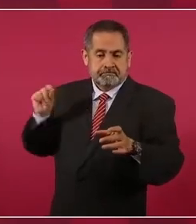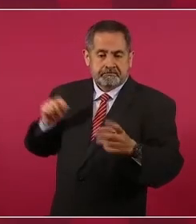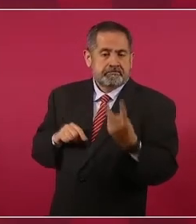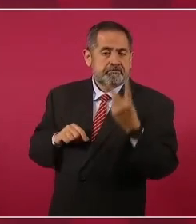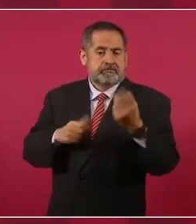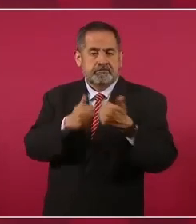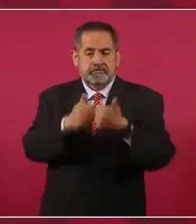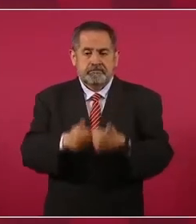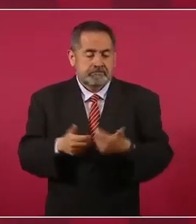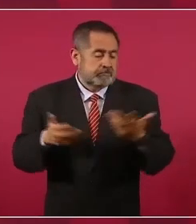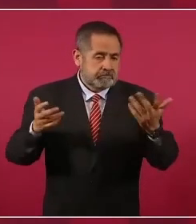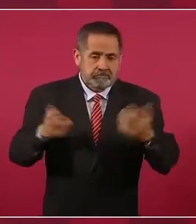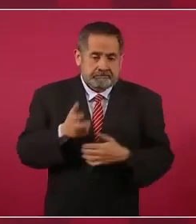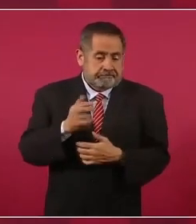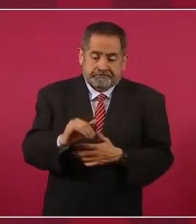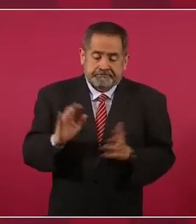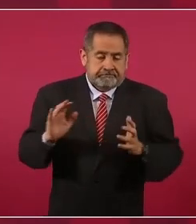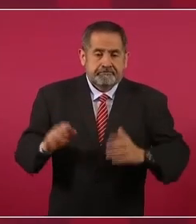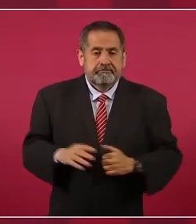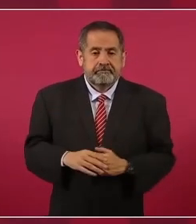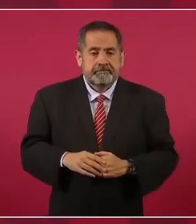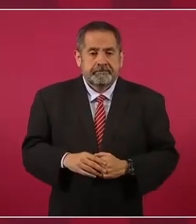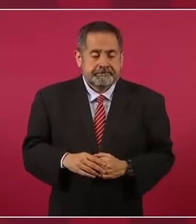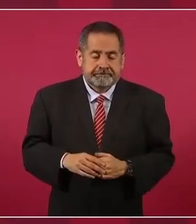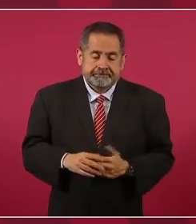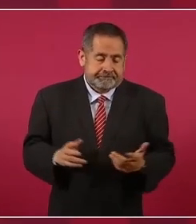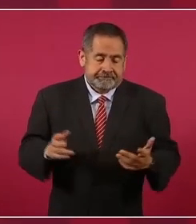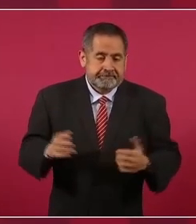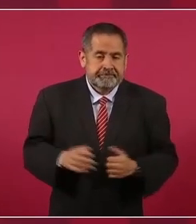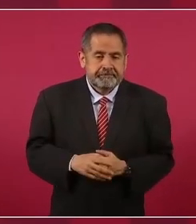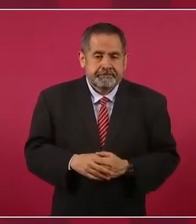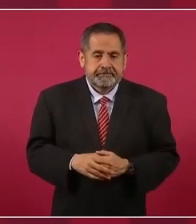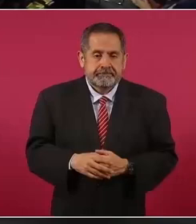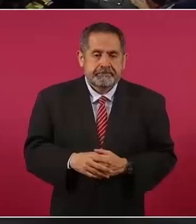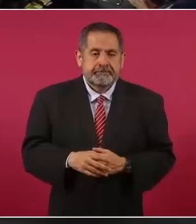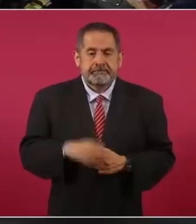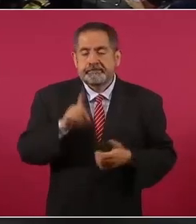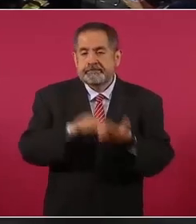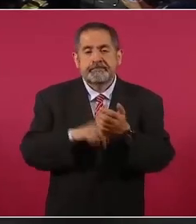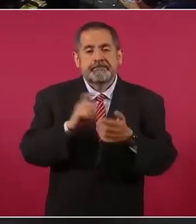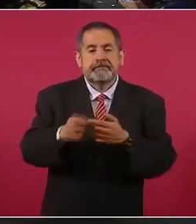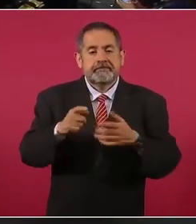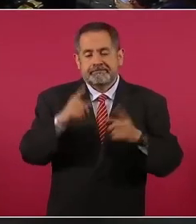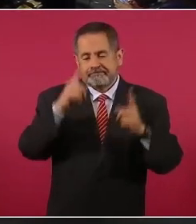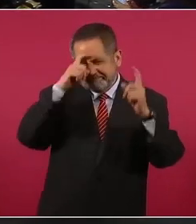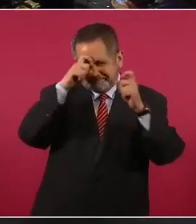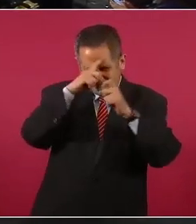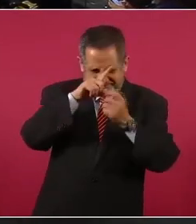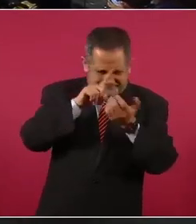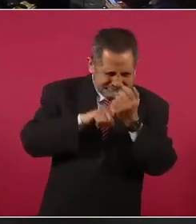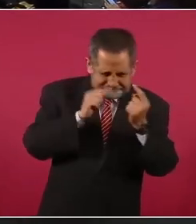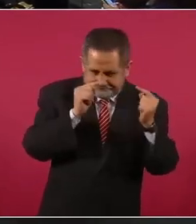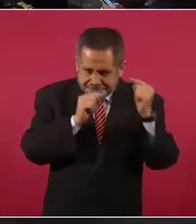porque así es esto, es un asunto complejo.